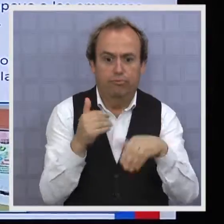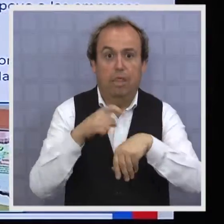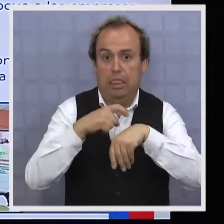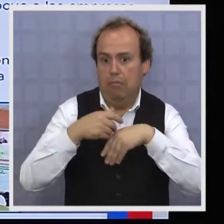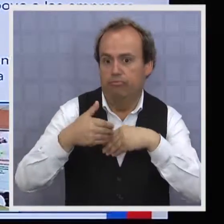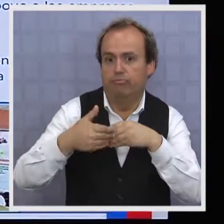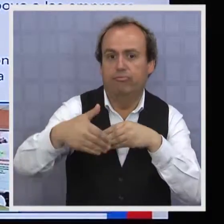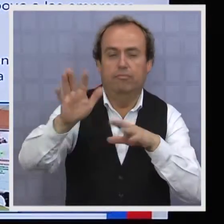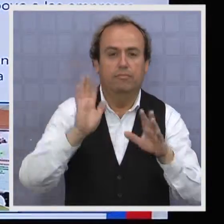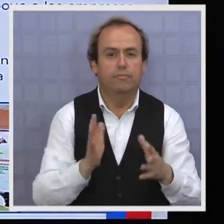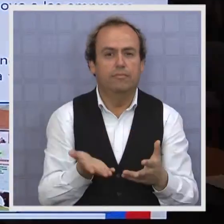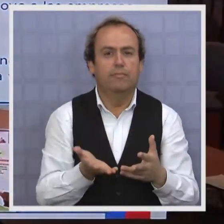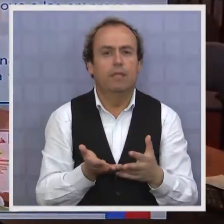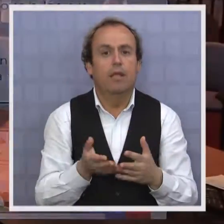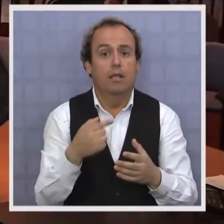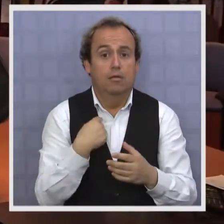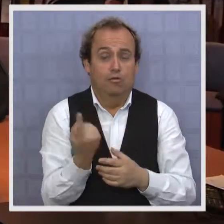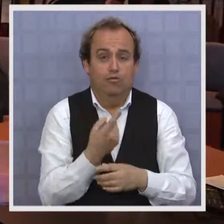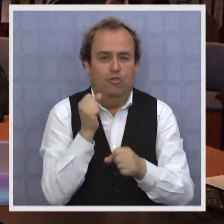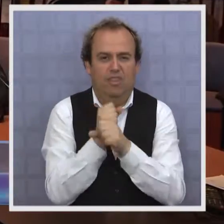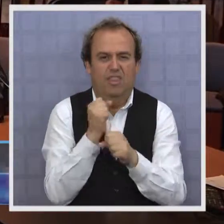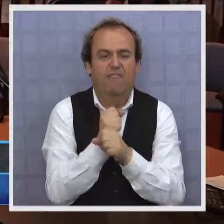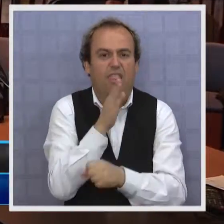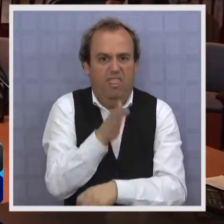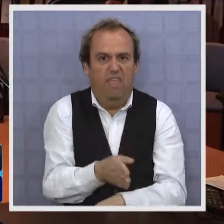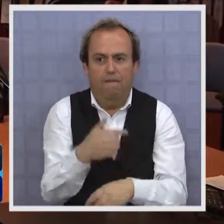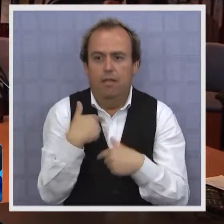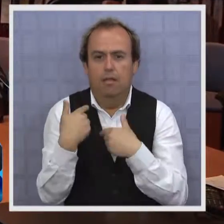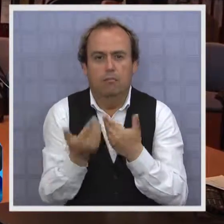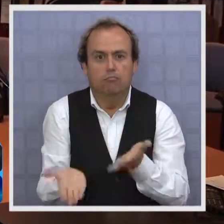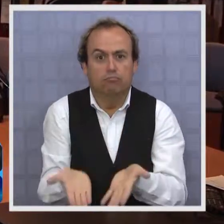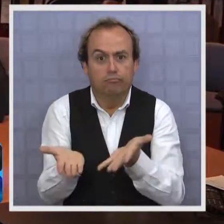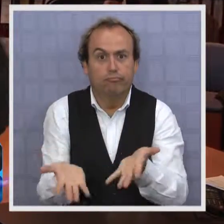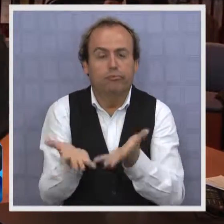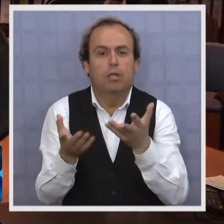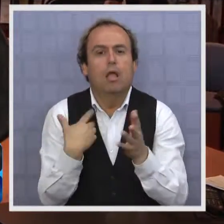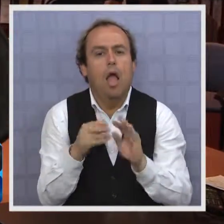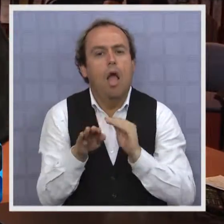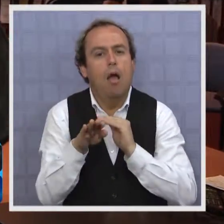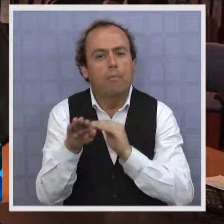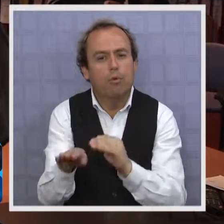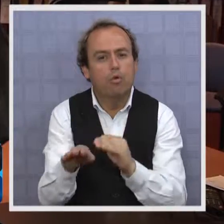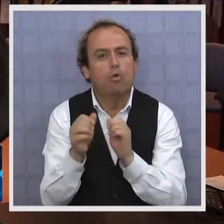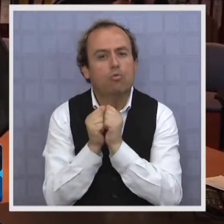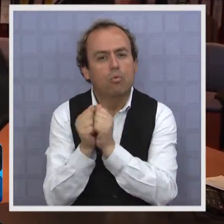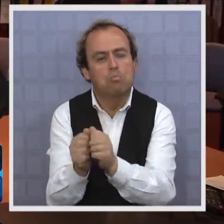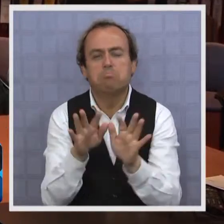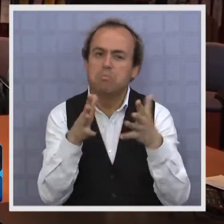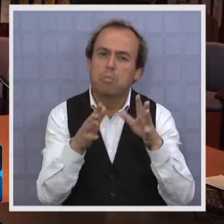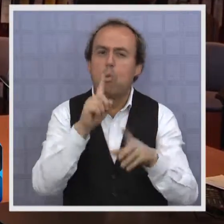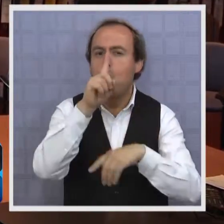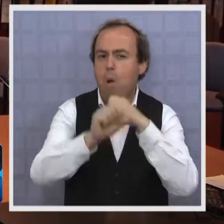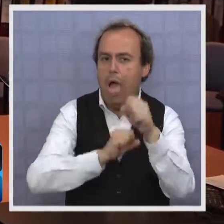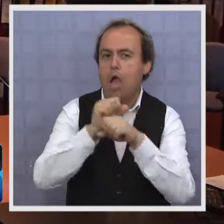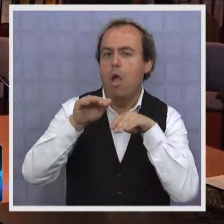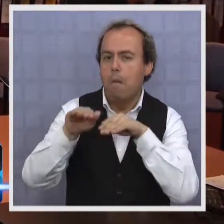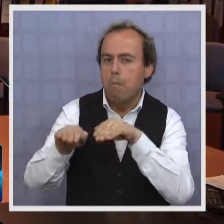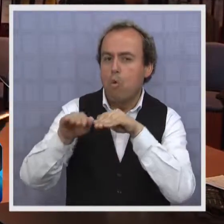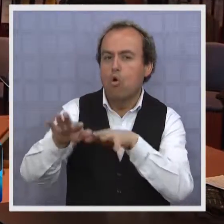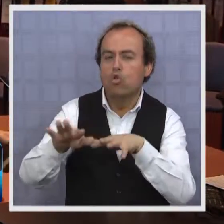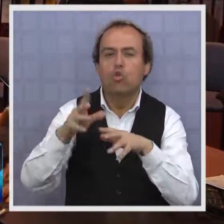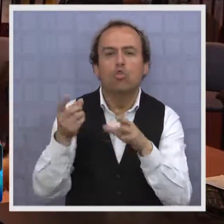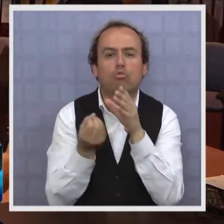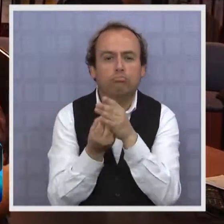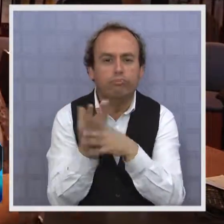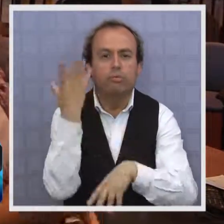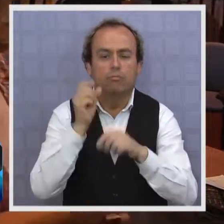el tiempo. Que nosotros tenemos que hacer un trabajo con las personas, ¿cierto? Y estar con ellos más o menos acompañándolos durante un año para que desarrollen innovación y